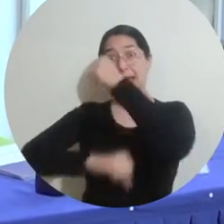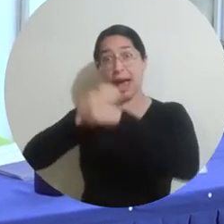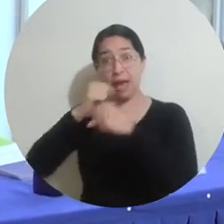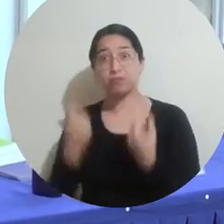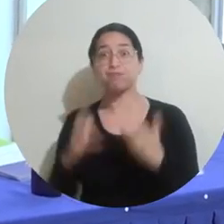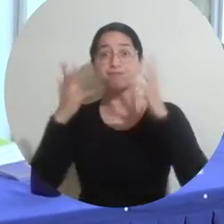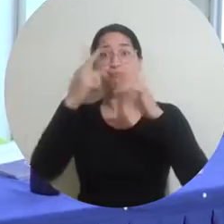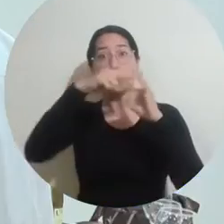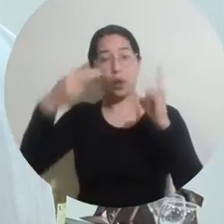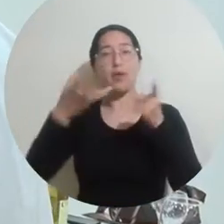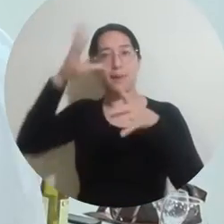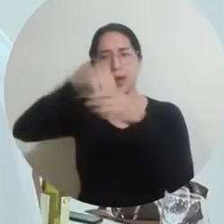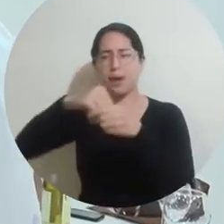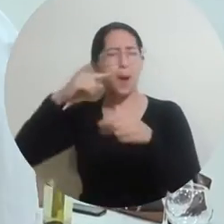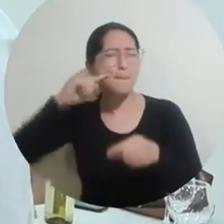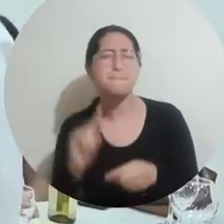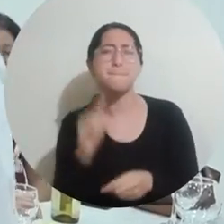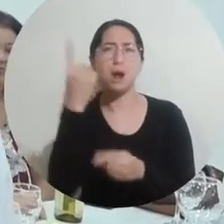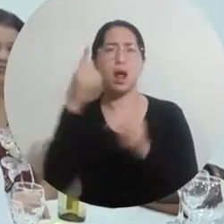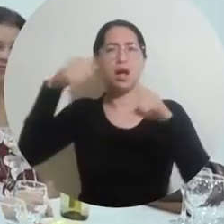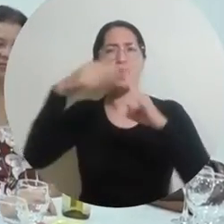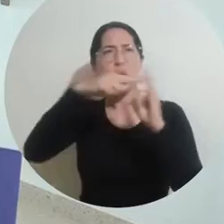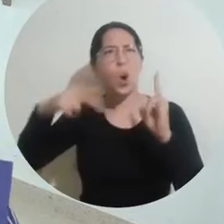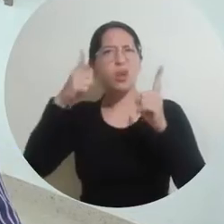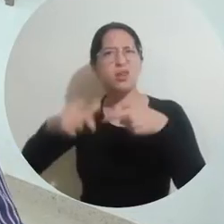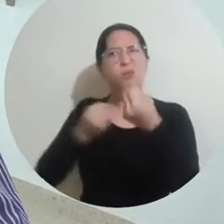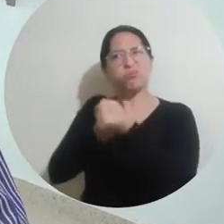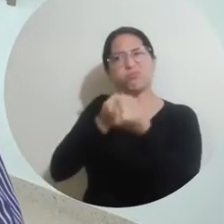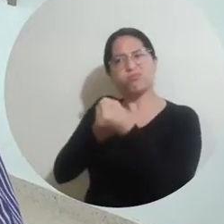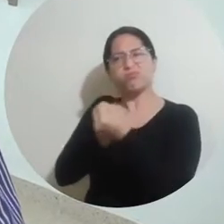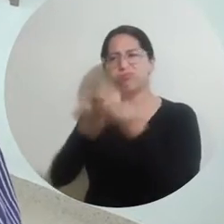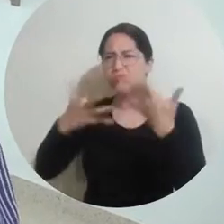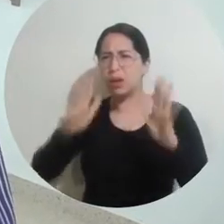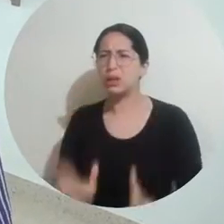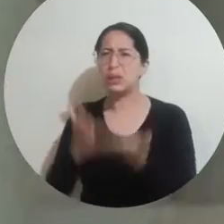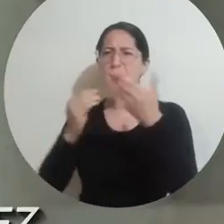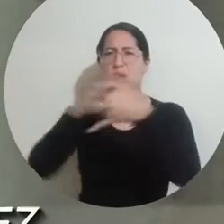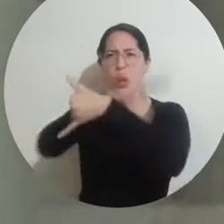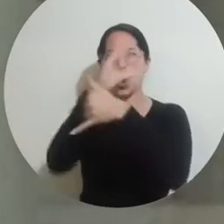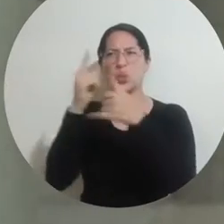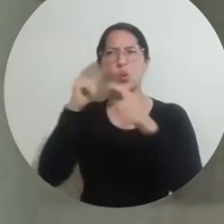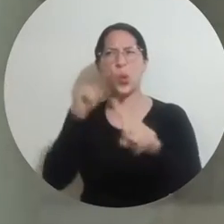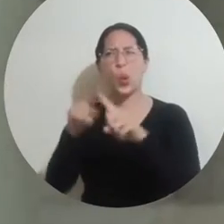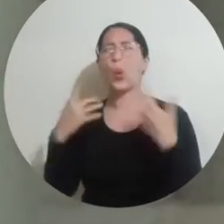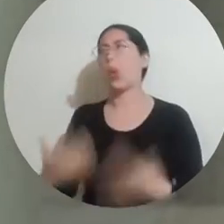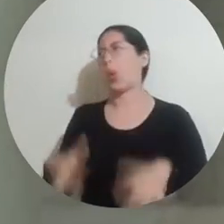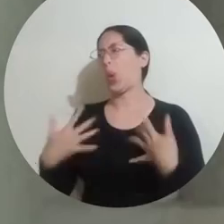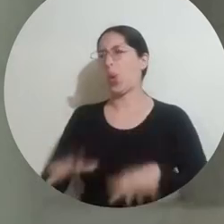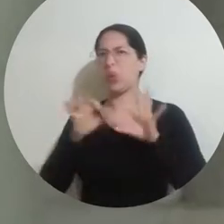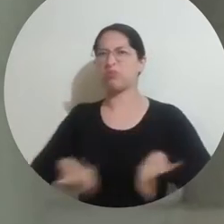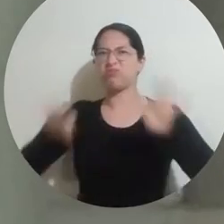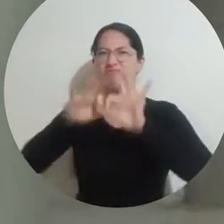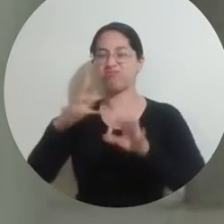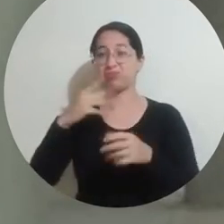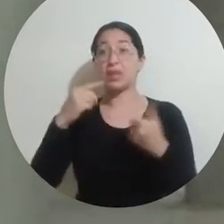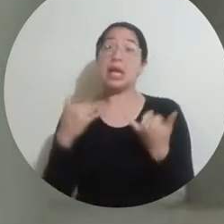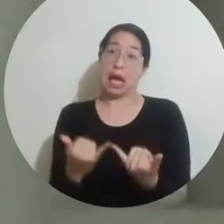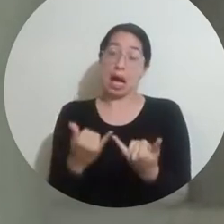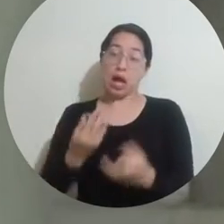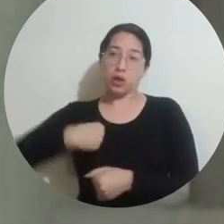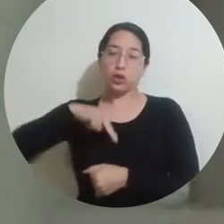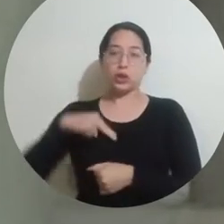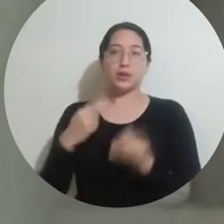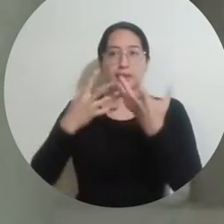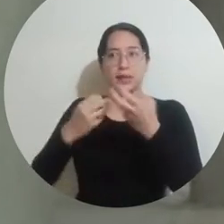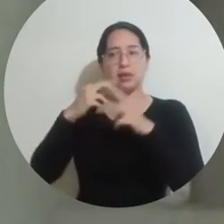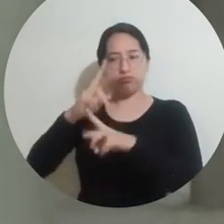Agronómica como uno de los pioneros de la institución que hoy genera importantes aportes a la región Caribe. Queremos resaltar la labor de esos